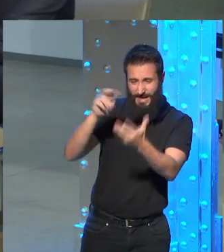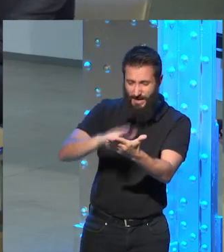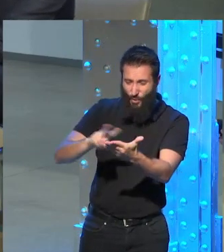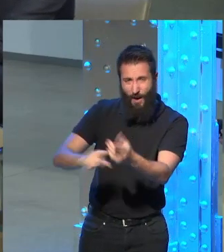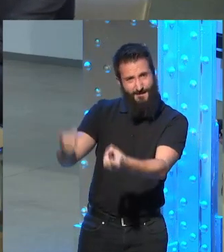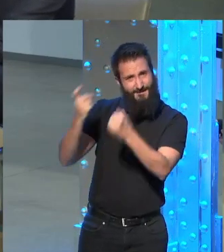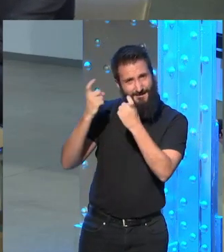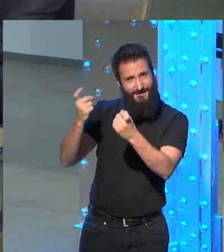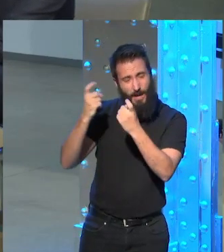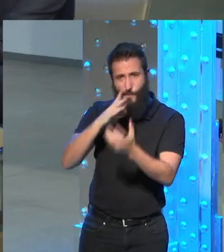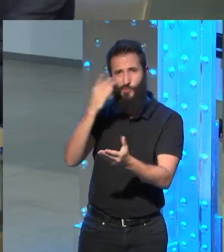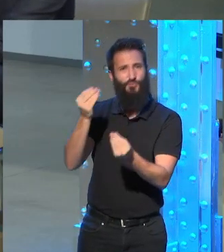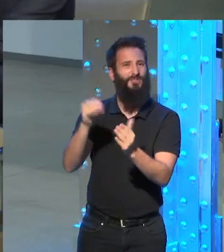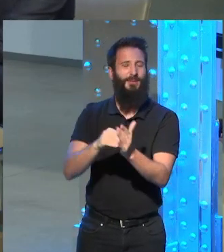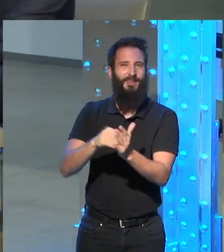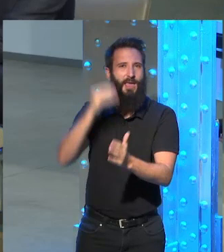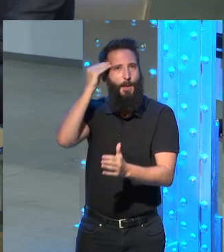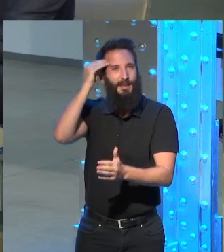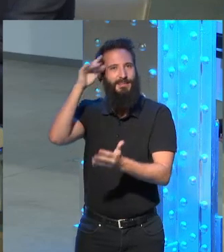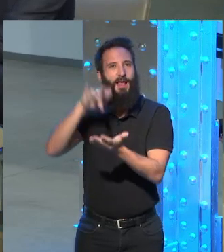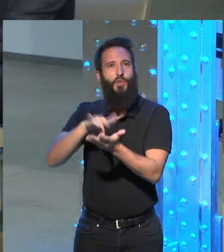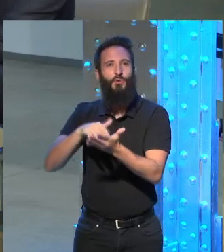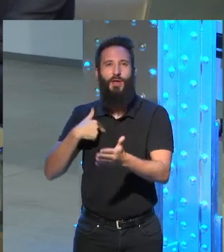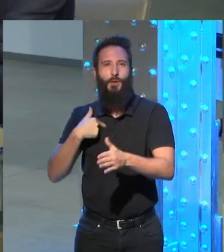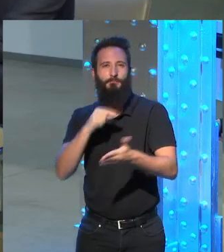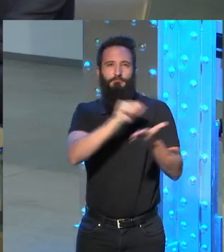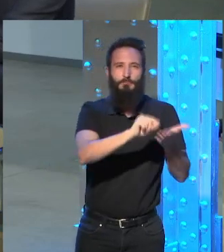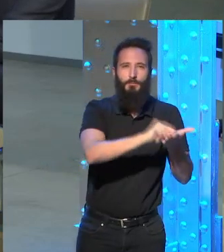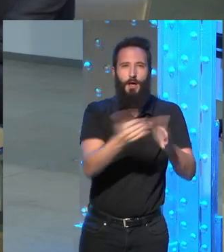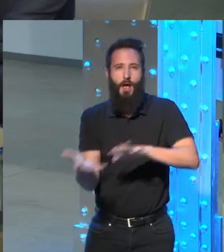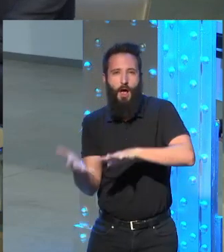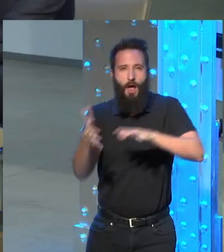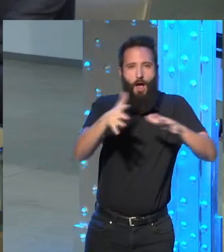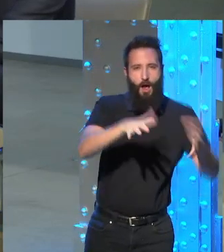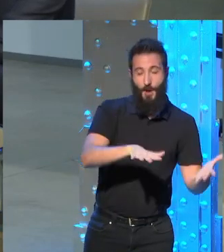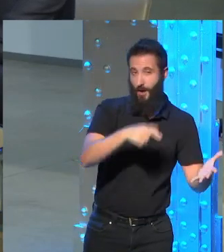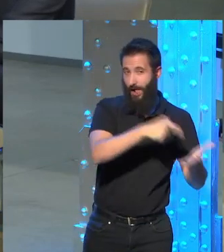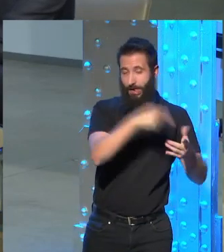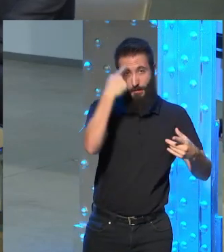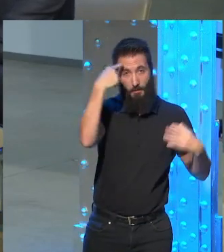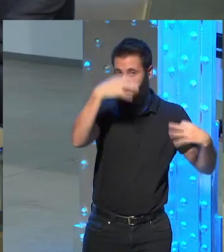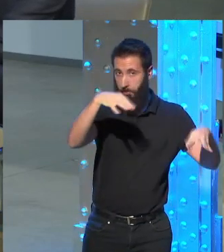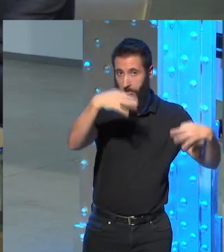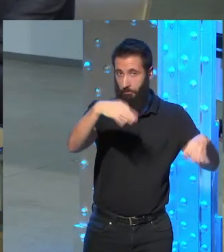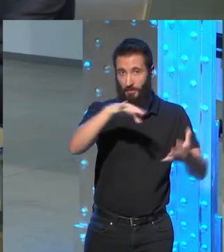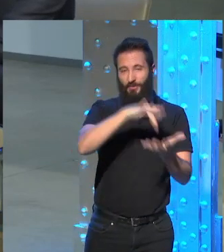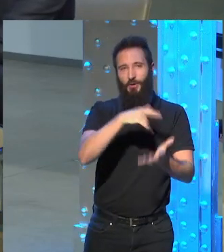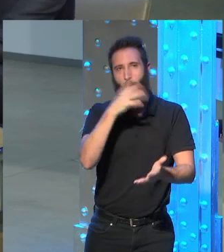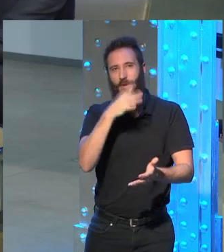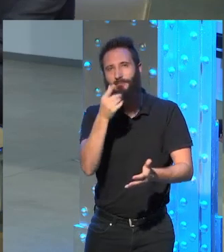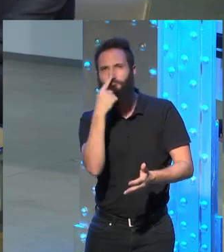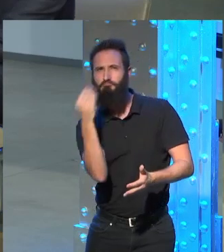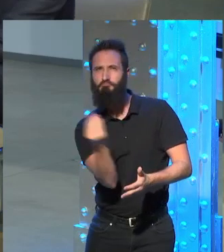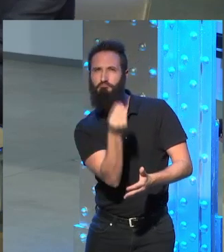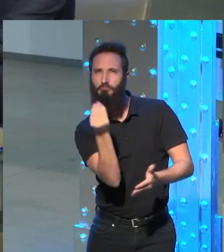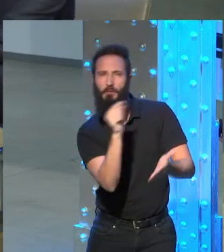que él muchas veces aplica cuando escribe sin saber que lo está haciendo, más por intuición que